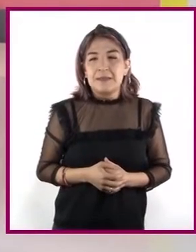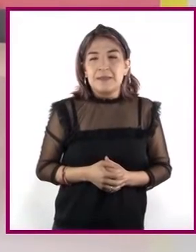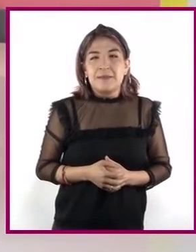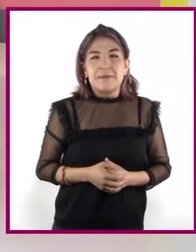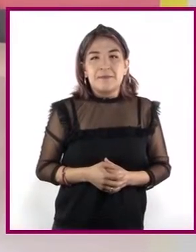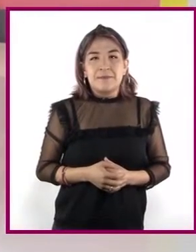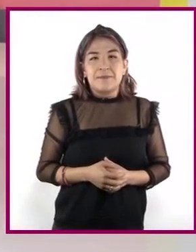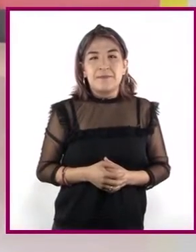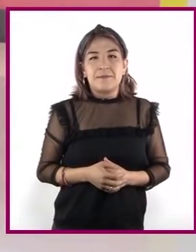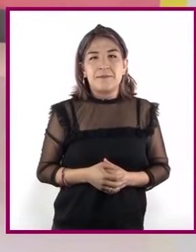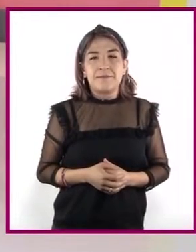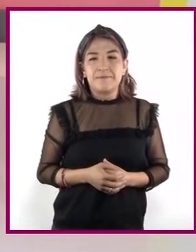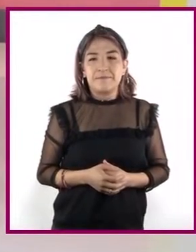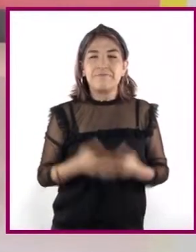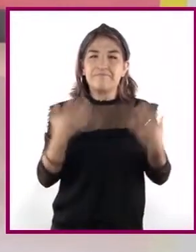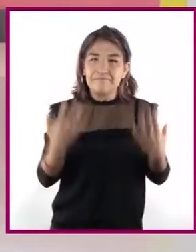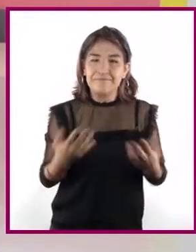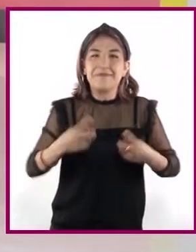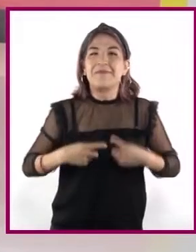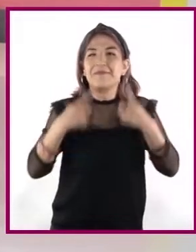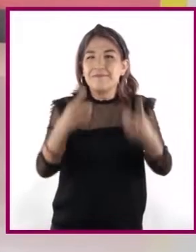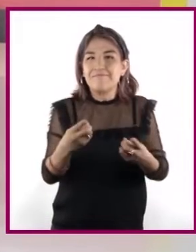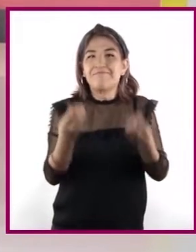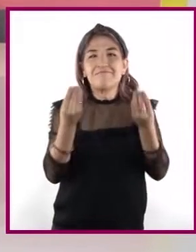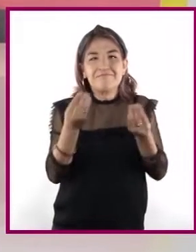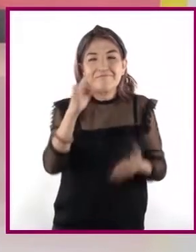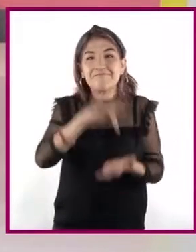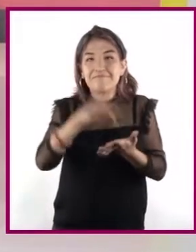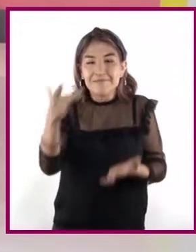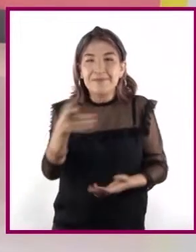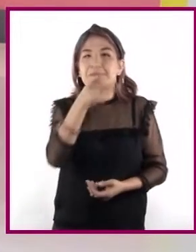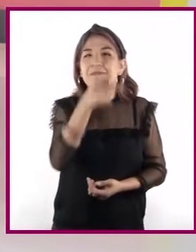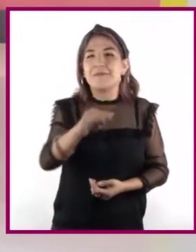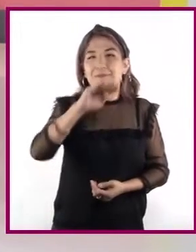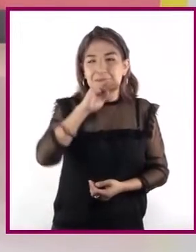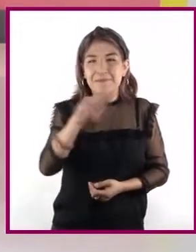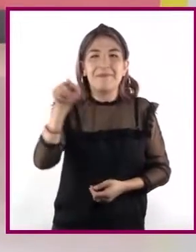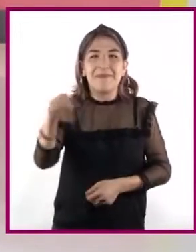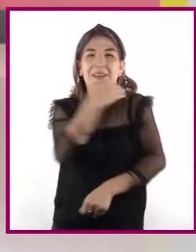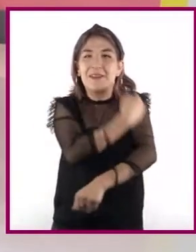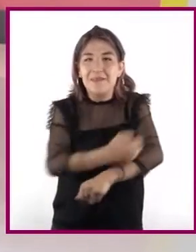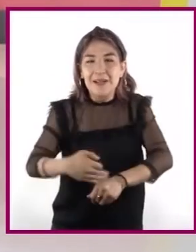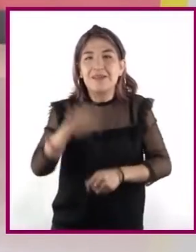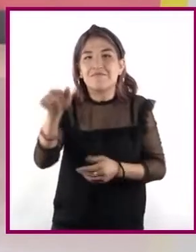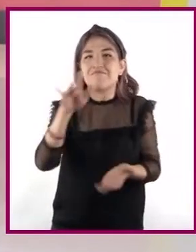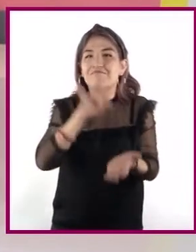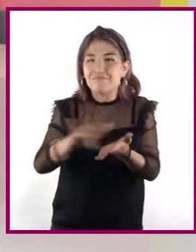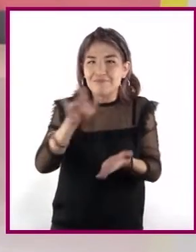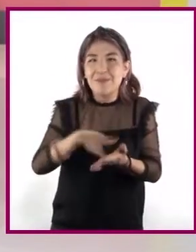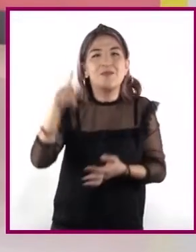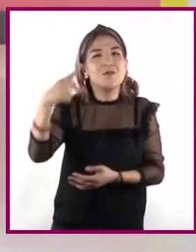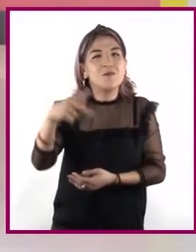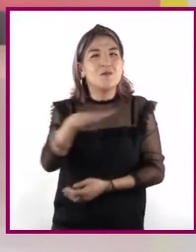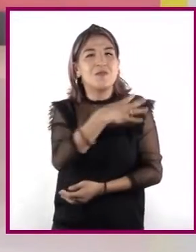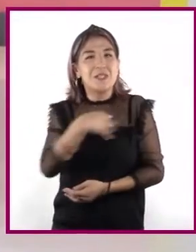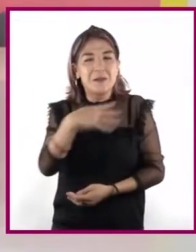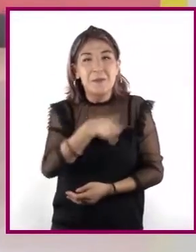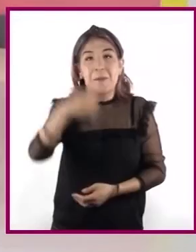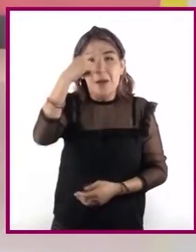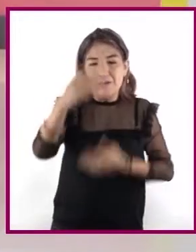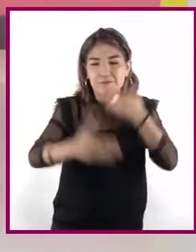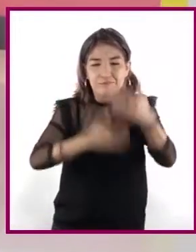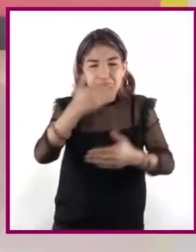Expresamos enorme gratitud a madres y padres de familia que apoyan a sus hijos en su